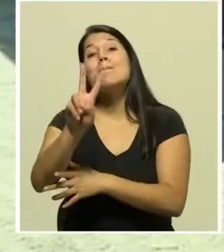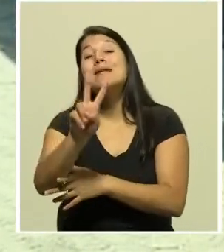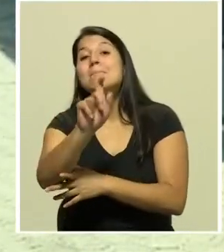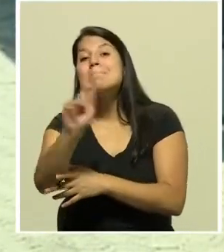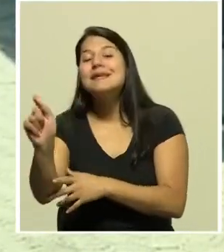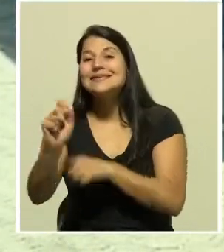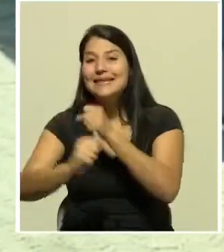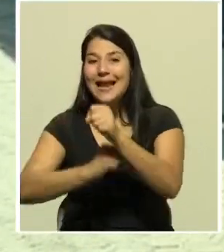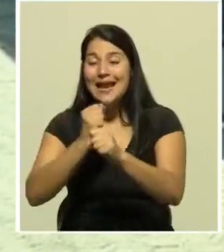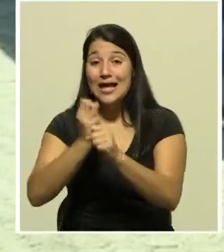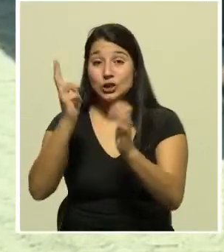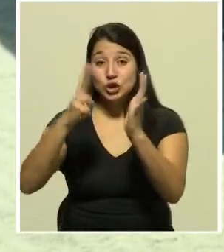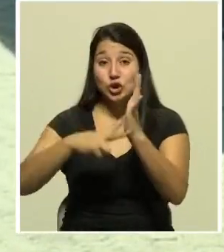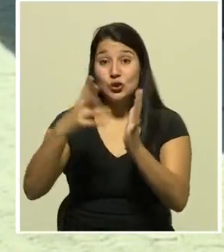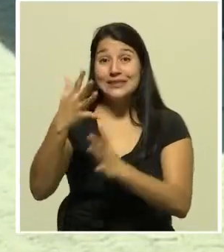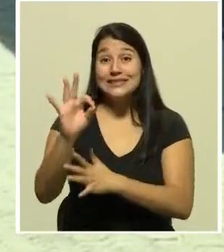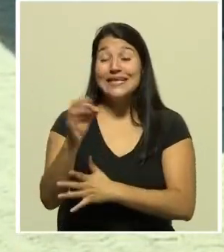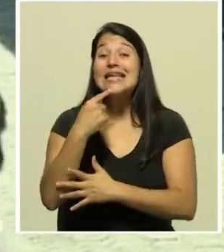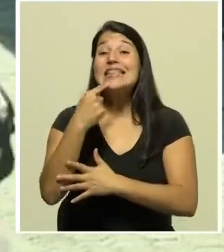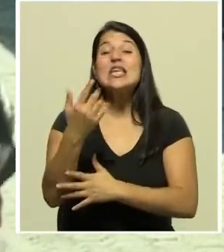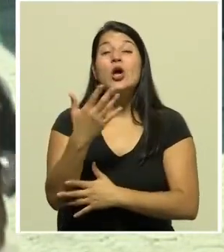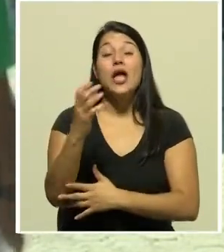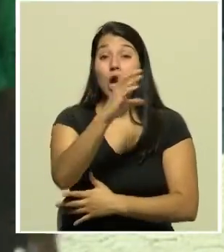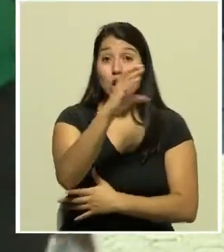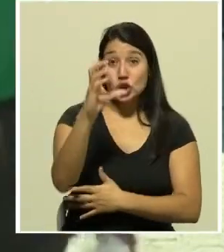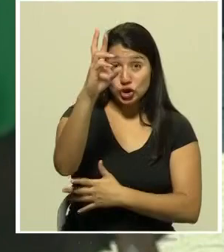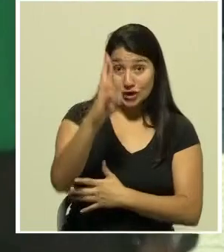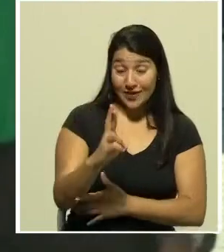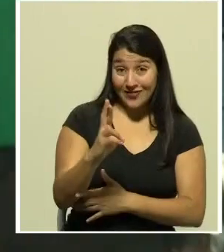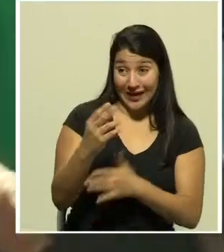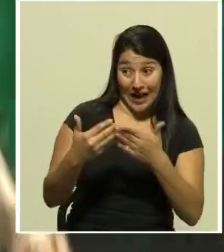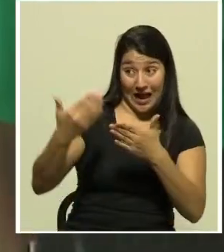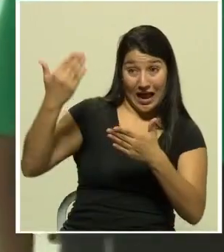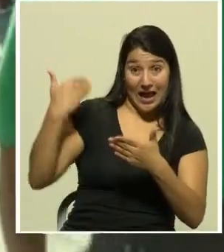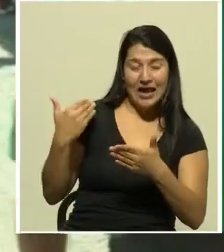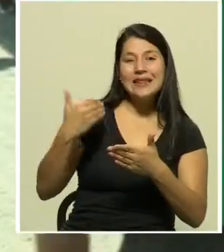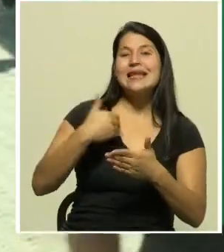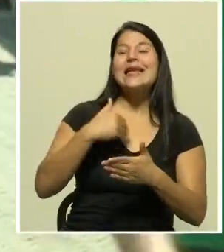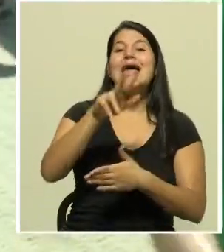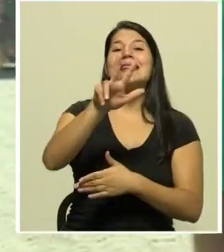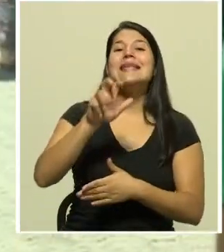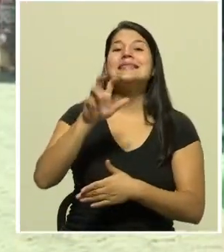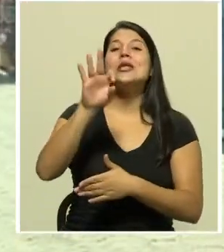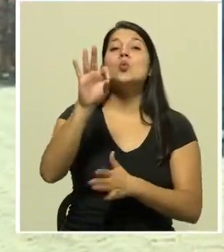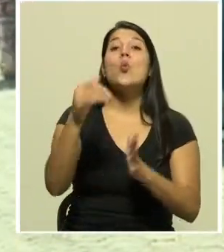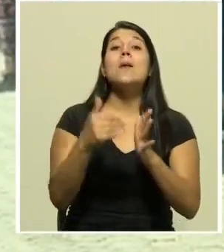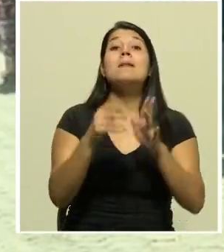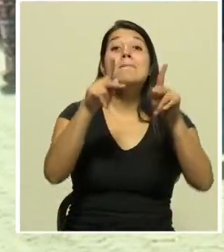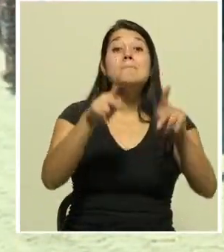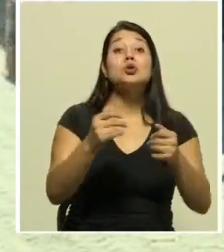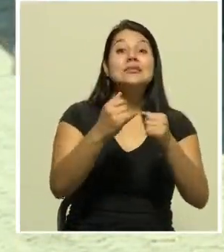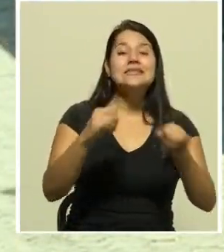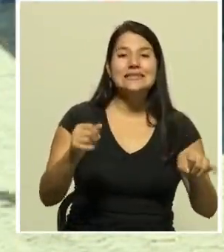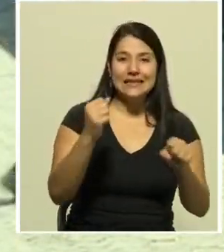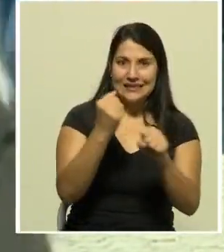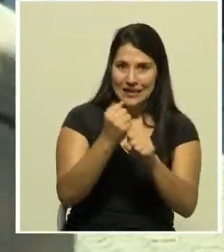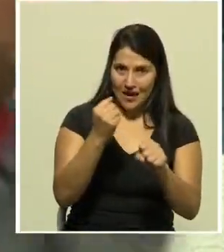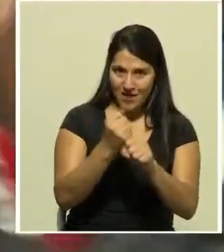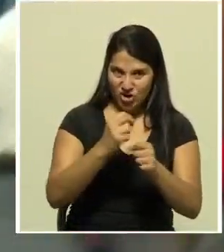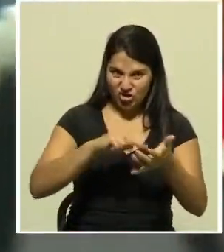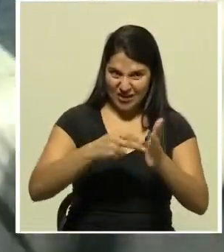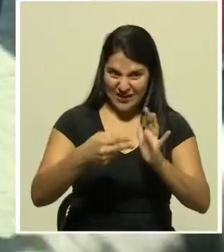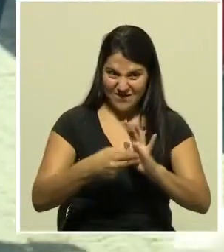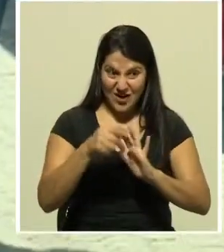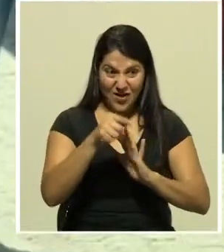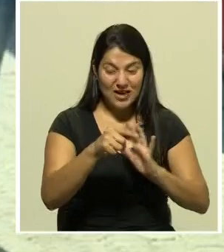reveló que el país contaba en ese momento con 309 mil personas desempleadas siendo la cifra más